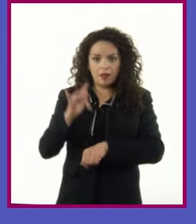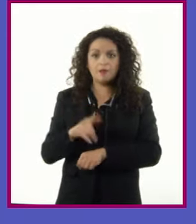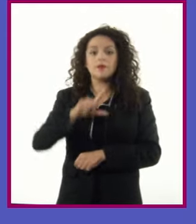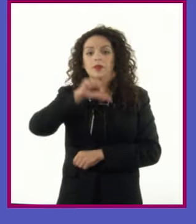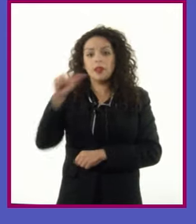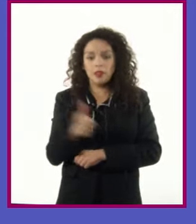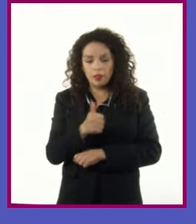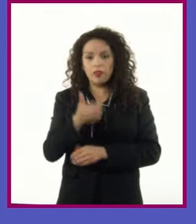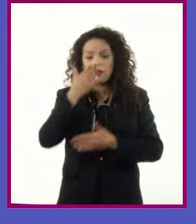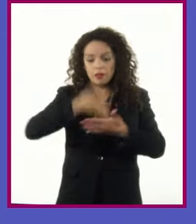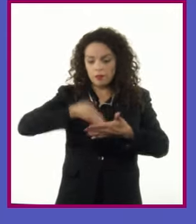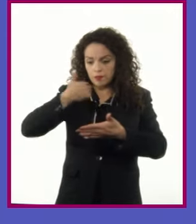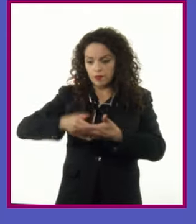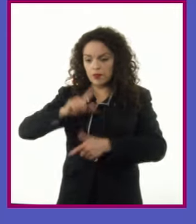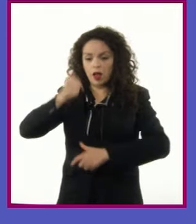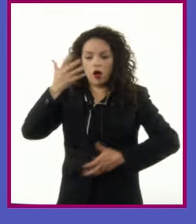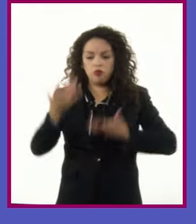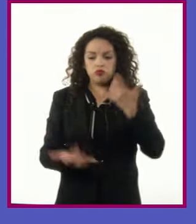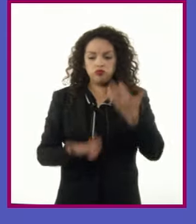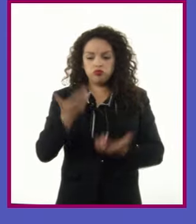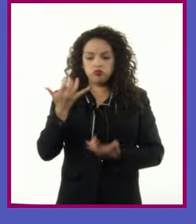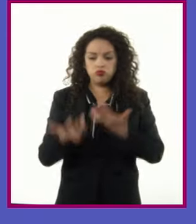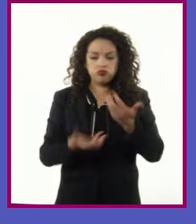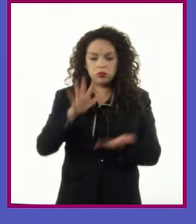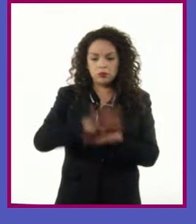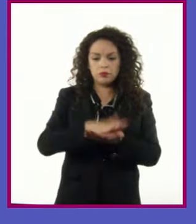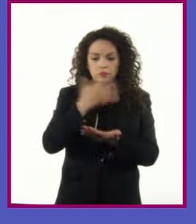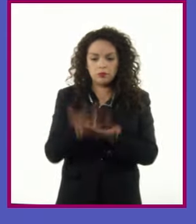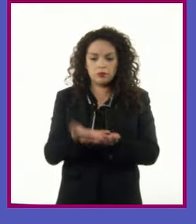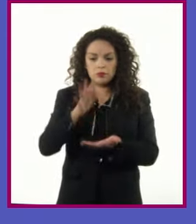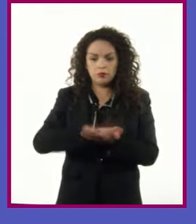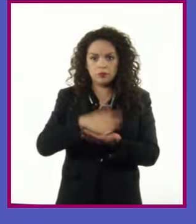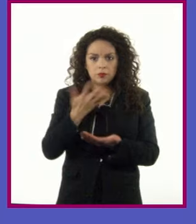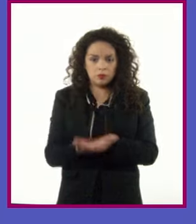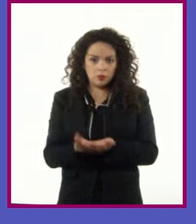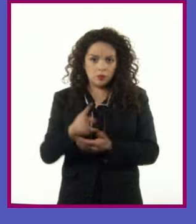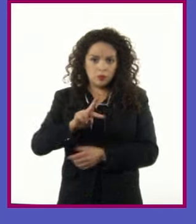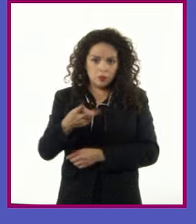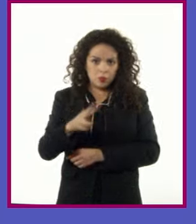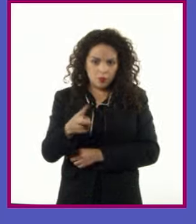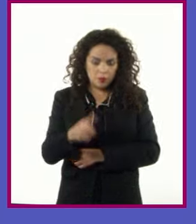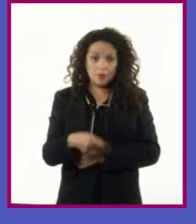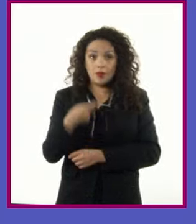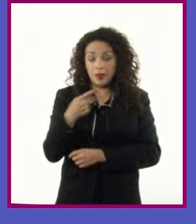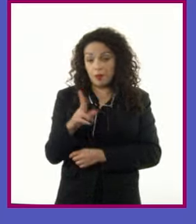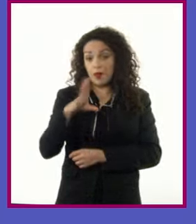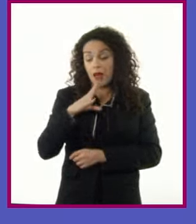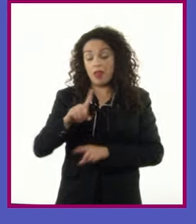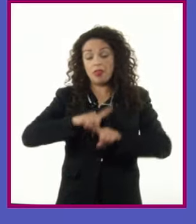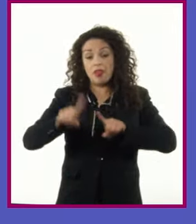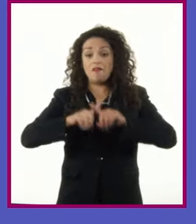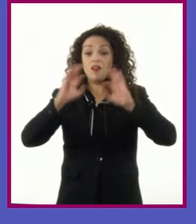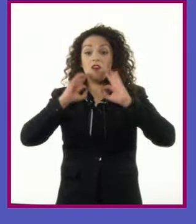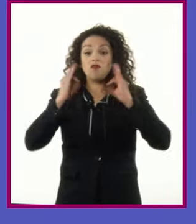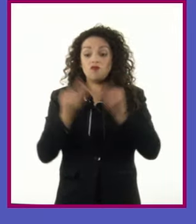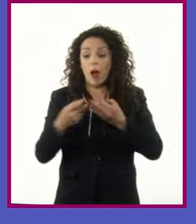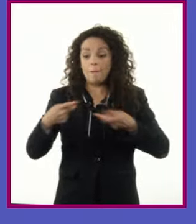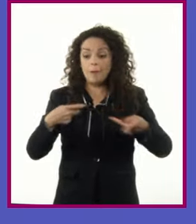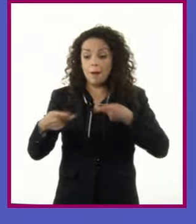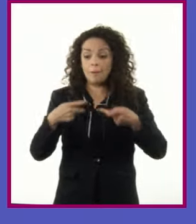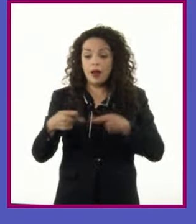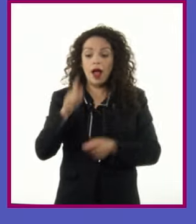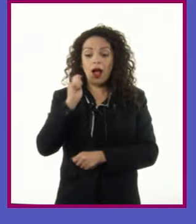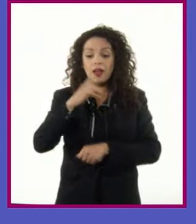después coserse a la plancha o hervirse En realidad hay muchas formas de preparar nopales